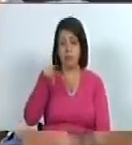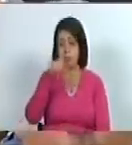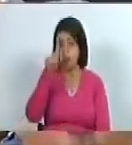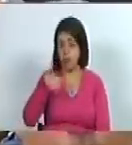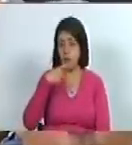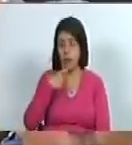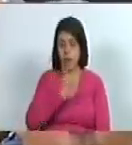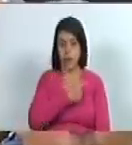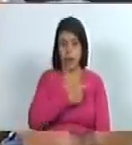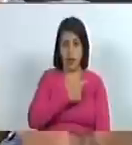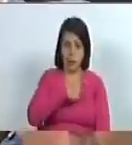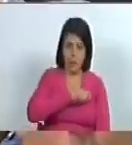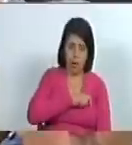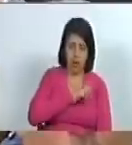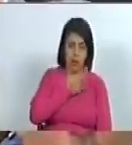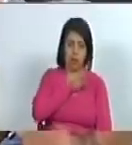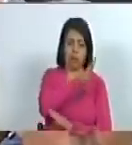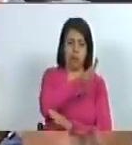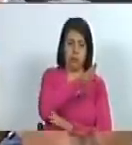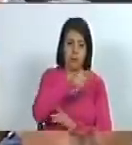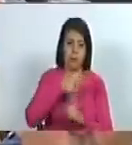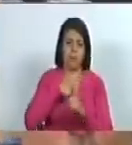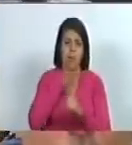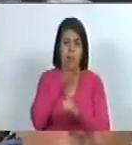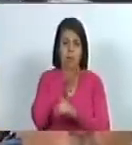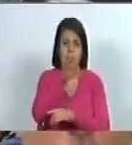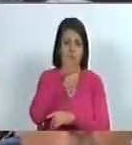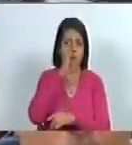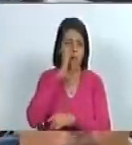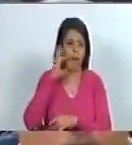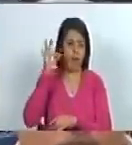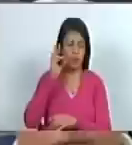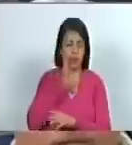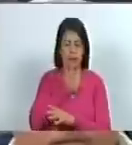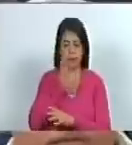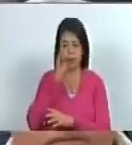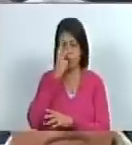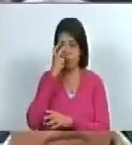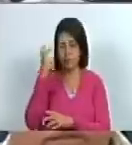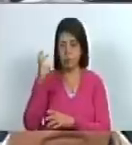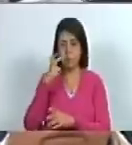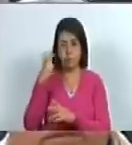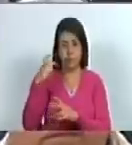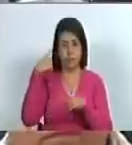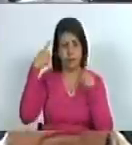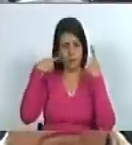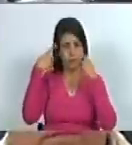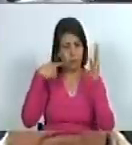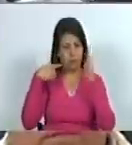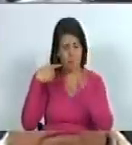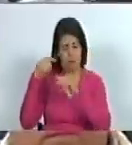también fue a España fue a a Francia pero se vino con su locura para acá